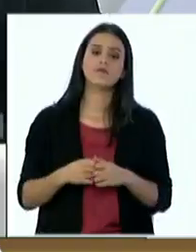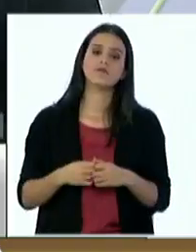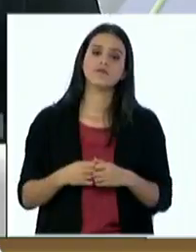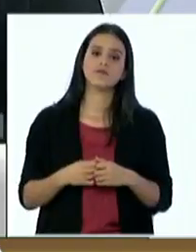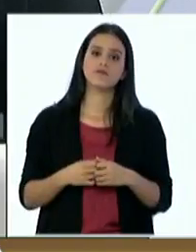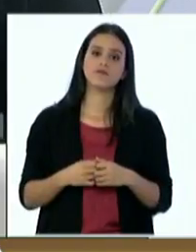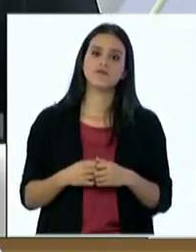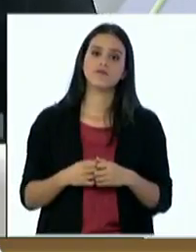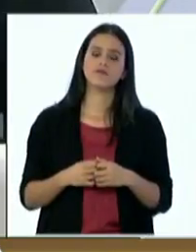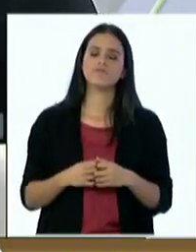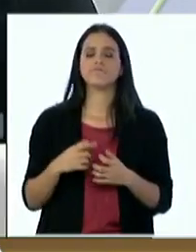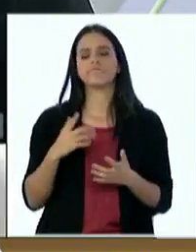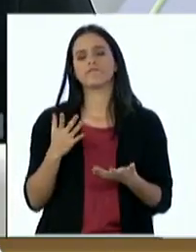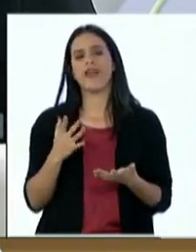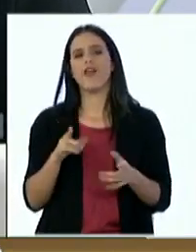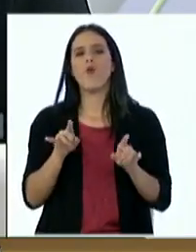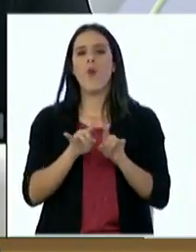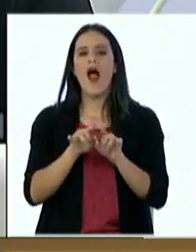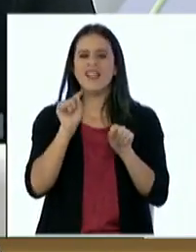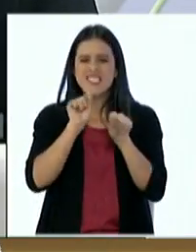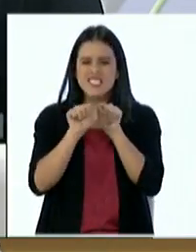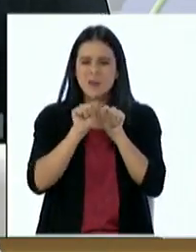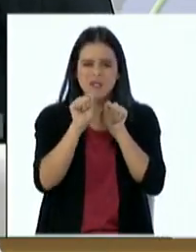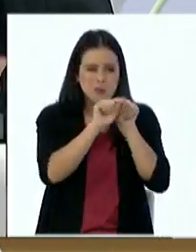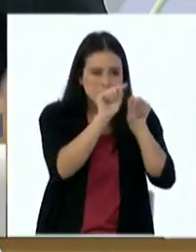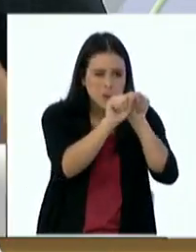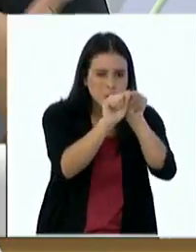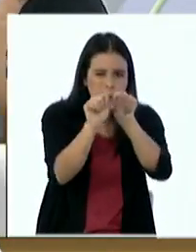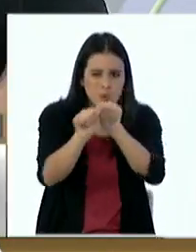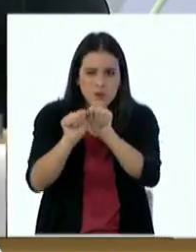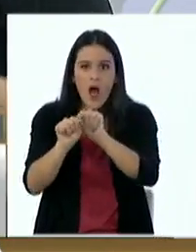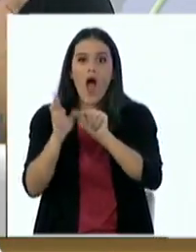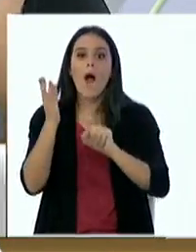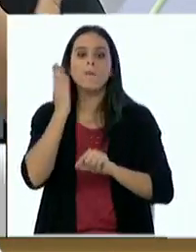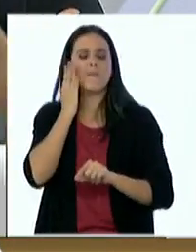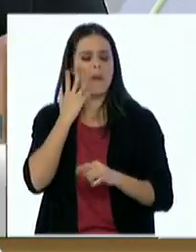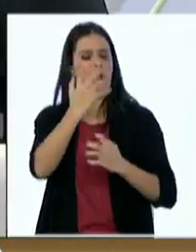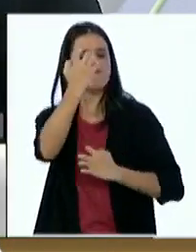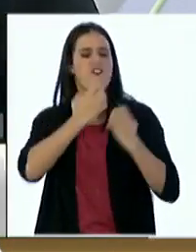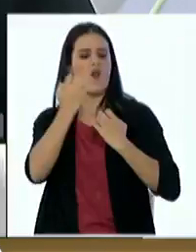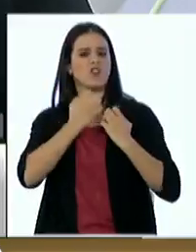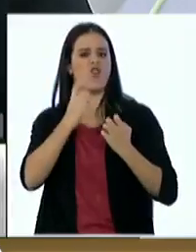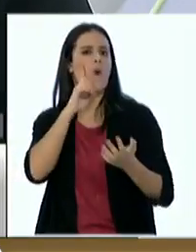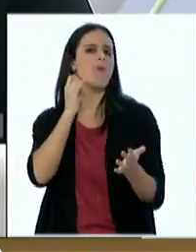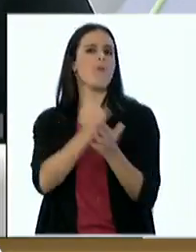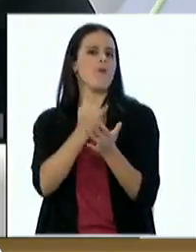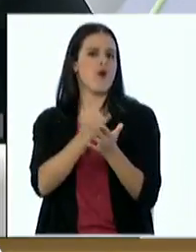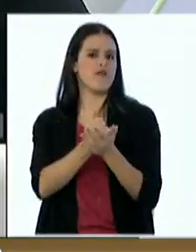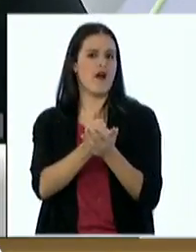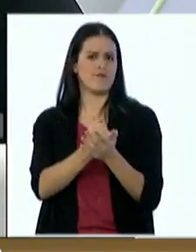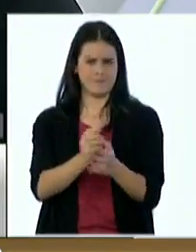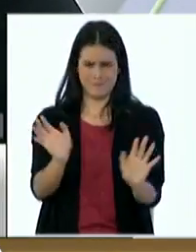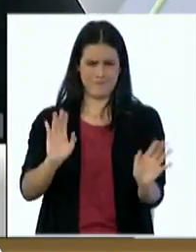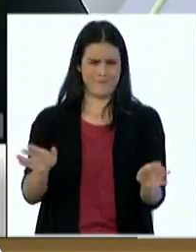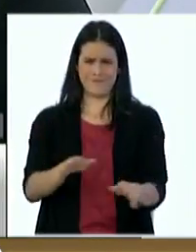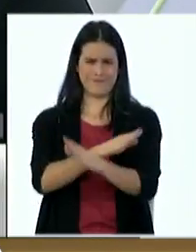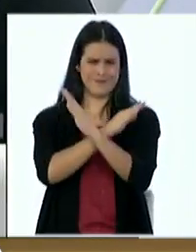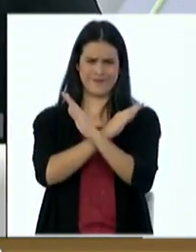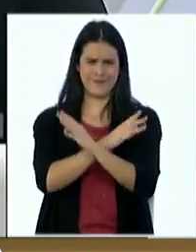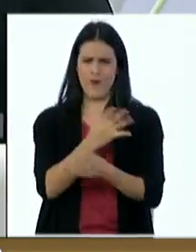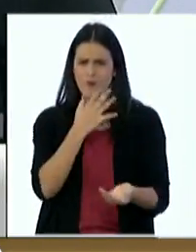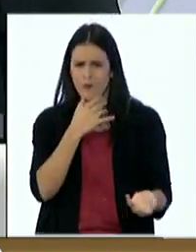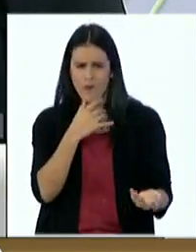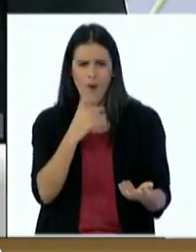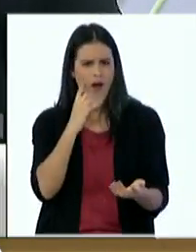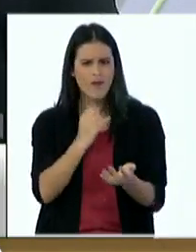muy el rumor de que a la madre había que hacerle exámenes, pruebas especiales en realidad no hay ninguna prueba especial que